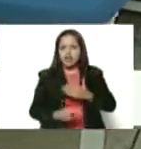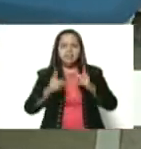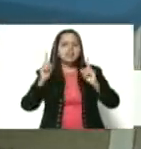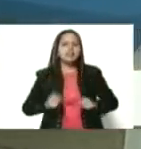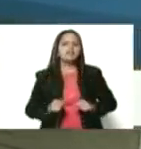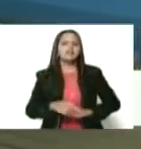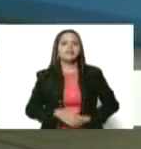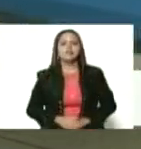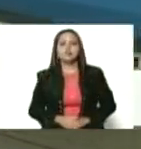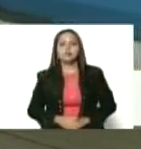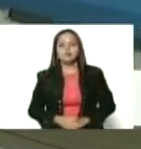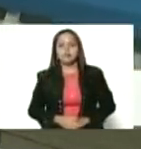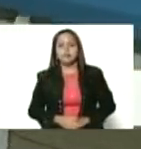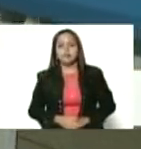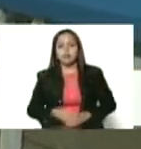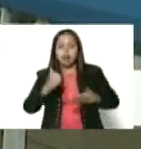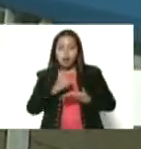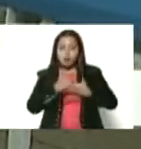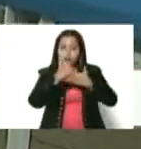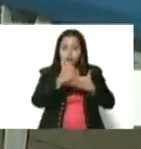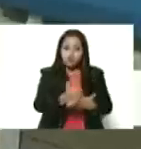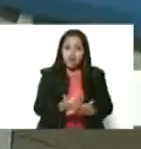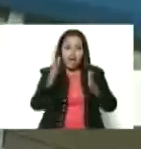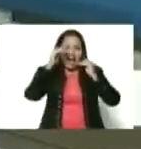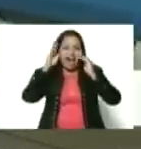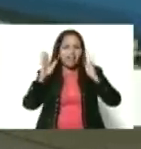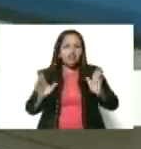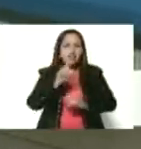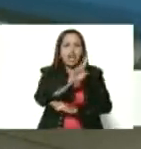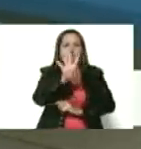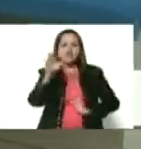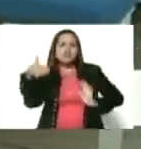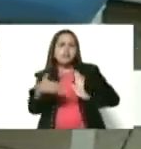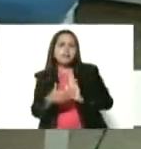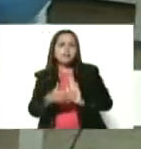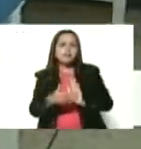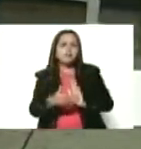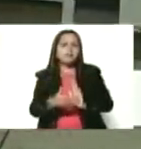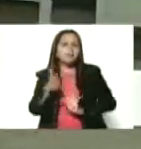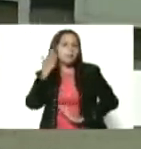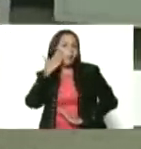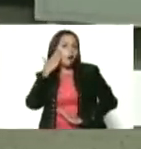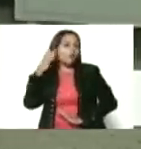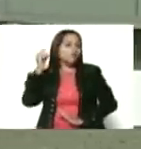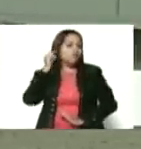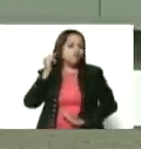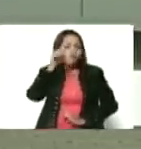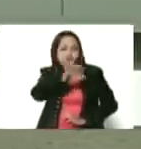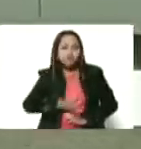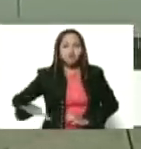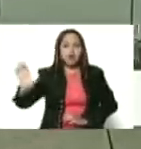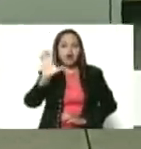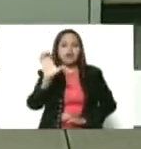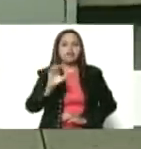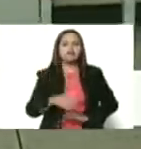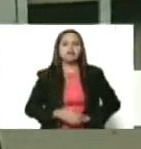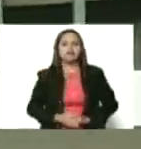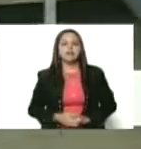va a servir para la atención de 14 mil mamás en toda Caracas y